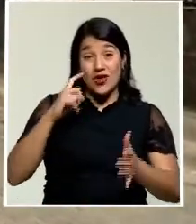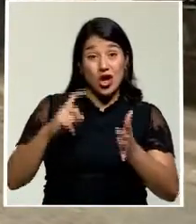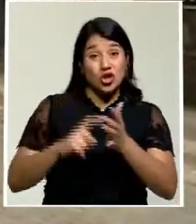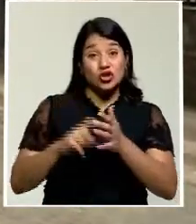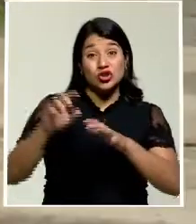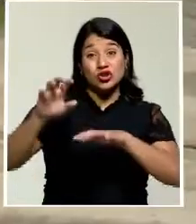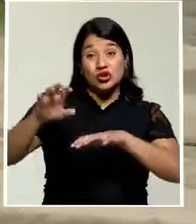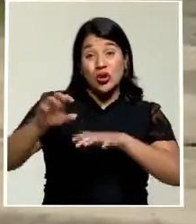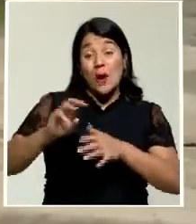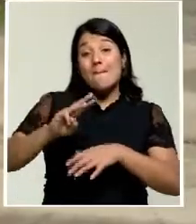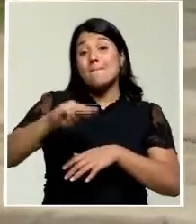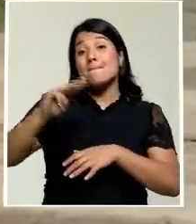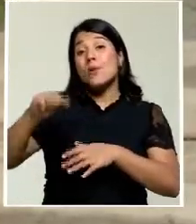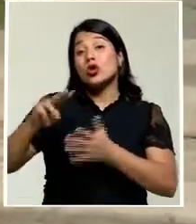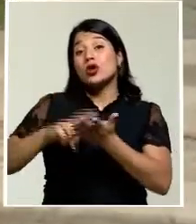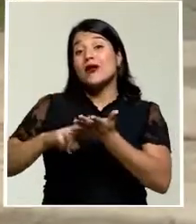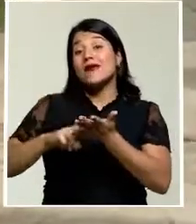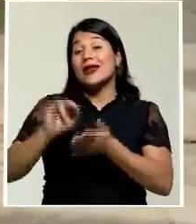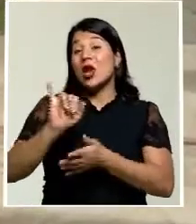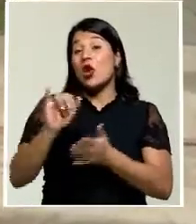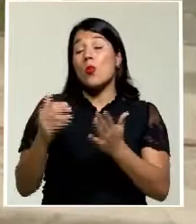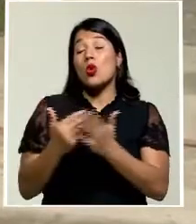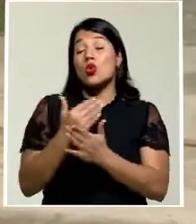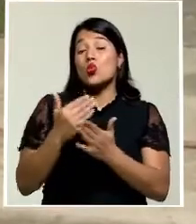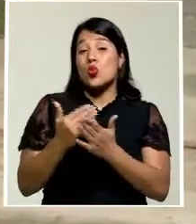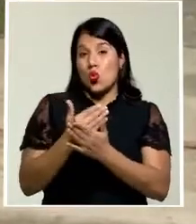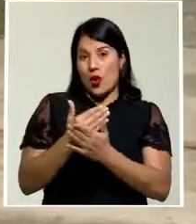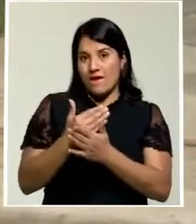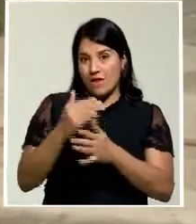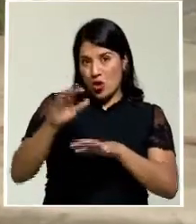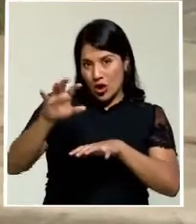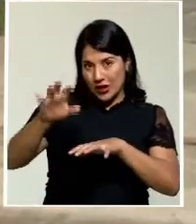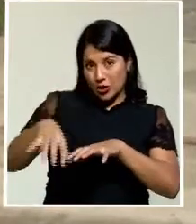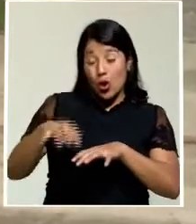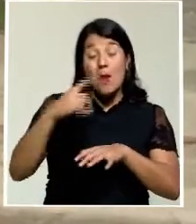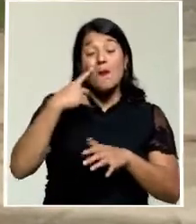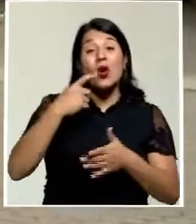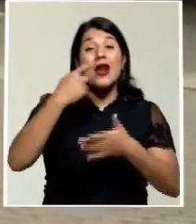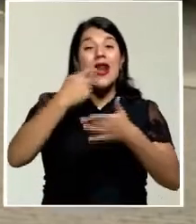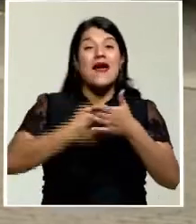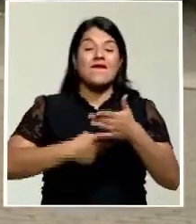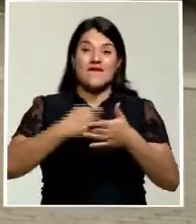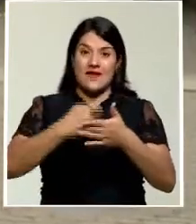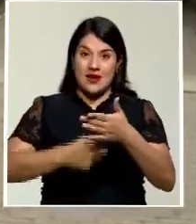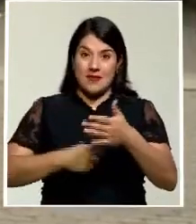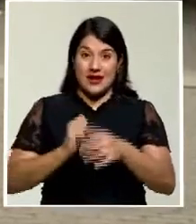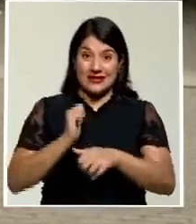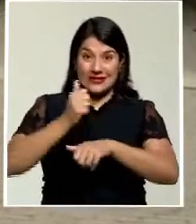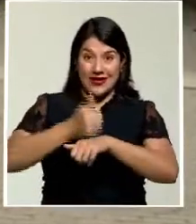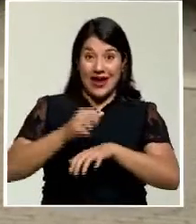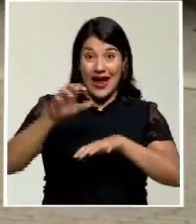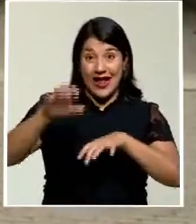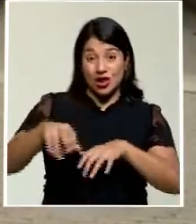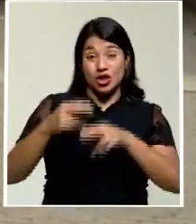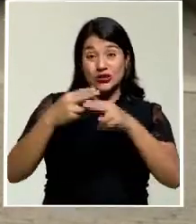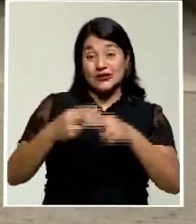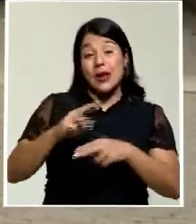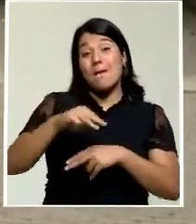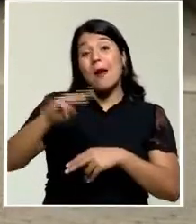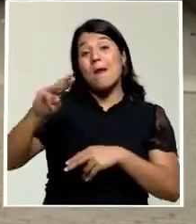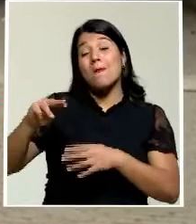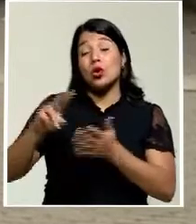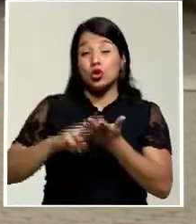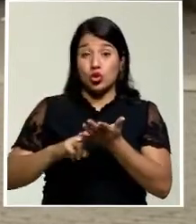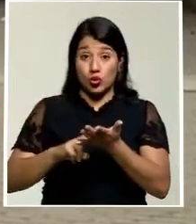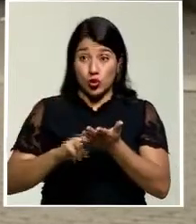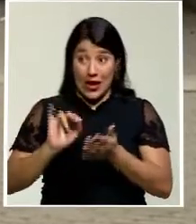cantón quedó ratificada este miércoles tras la firma de la ley Creación del Cantón de Monteverde. La creación y el reconocimiento de Monteverde como